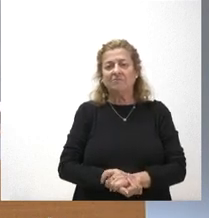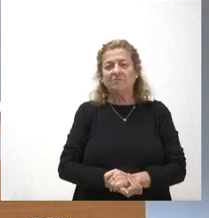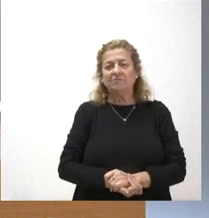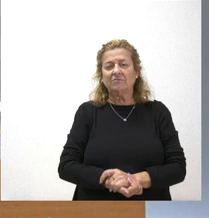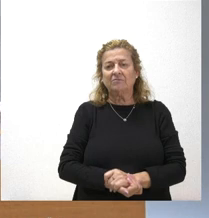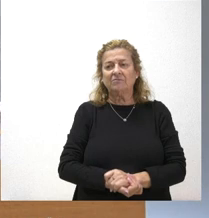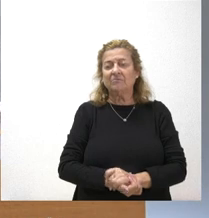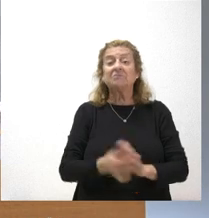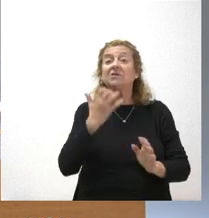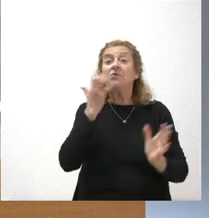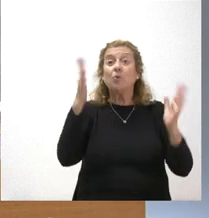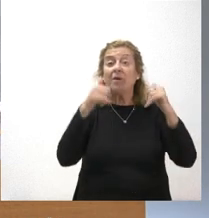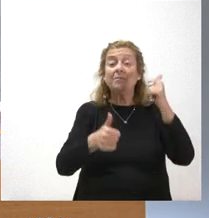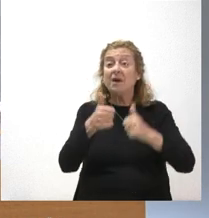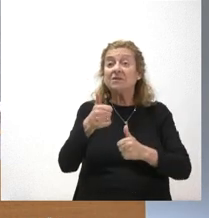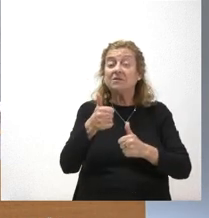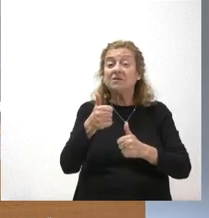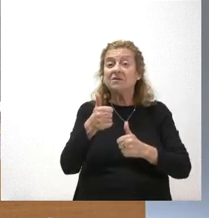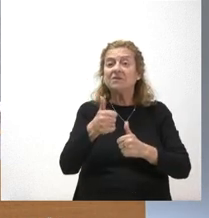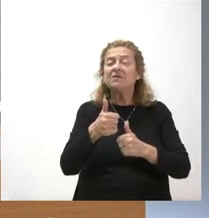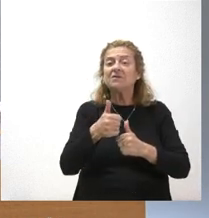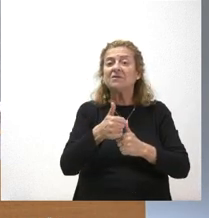Sí, no hay más preguntas Sí,